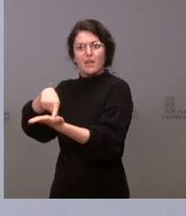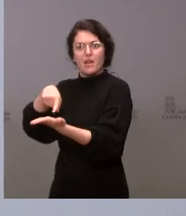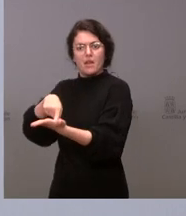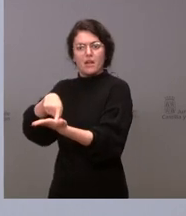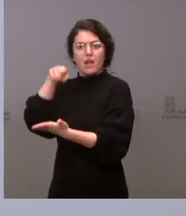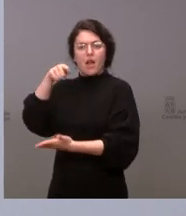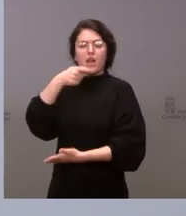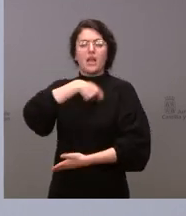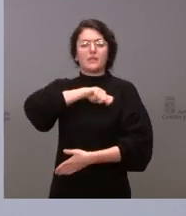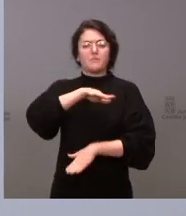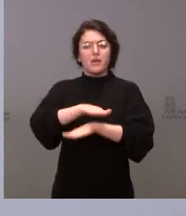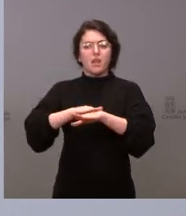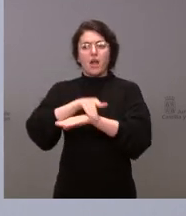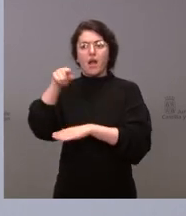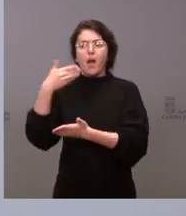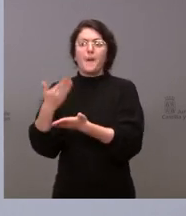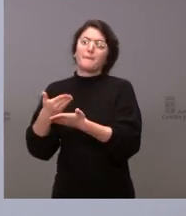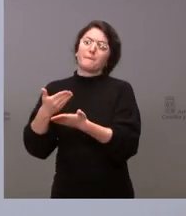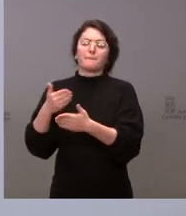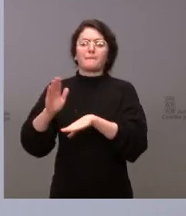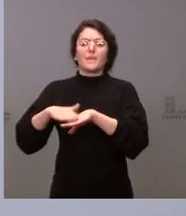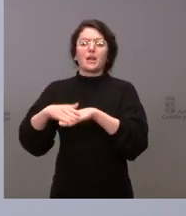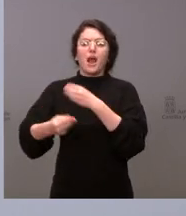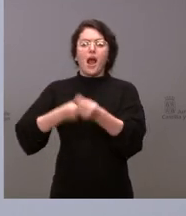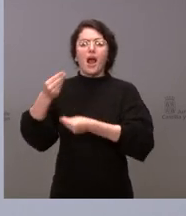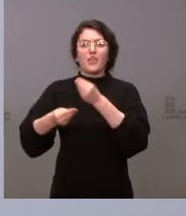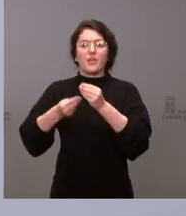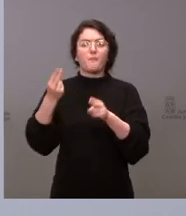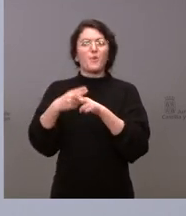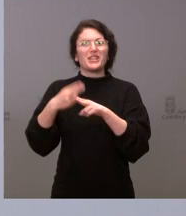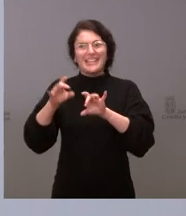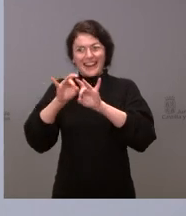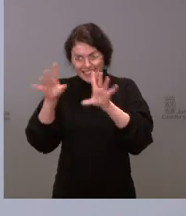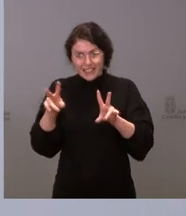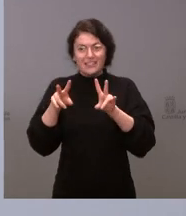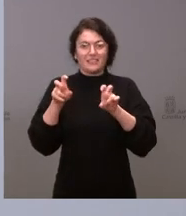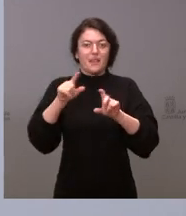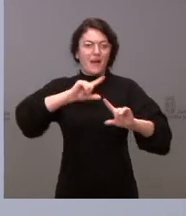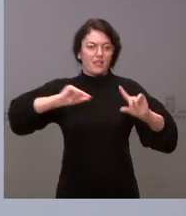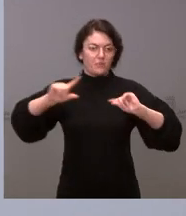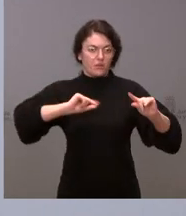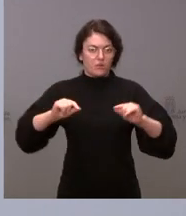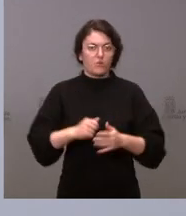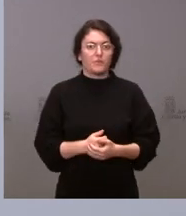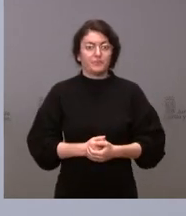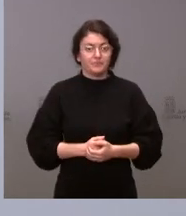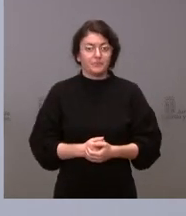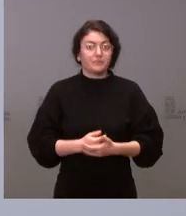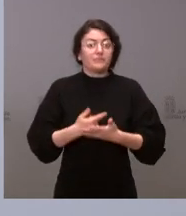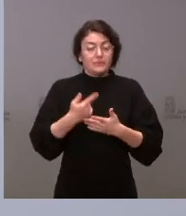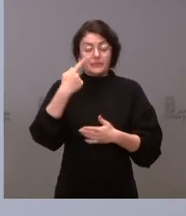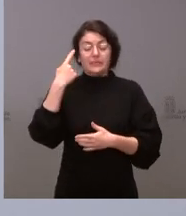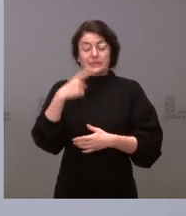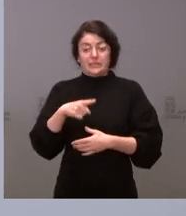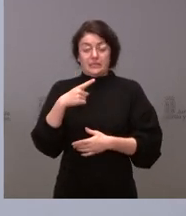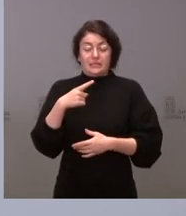que haya una política clara en este ámbito. Vemos que ni en este ámbito ni en otras cuestiones hay una política clara, pero vamos